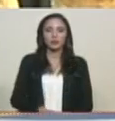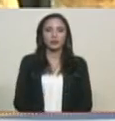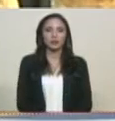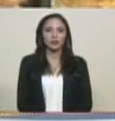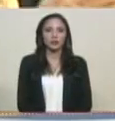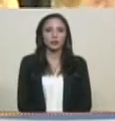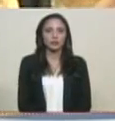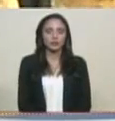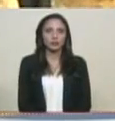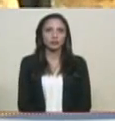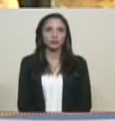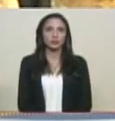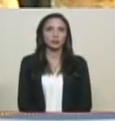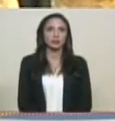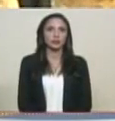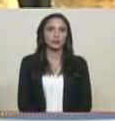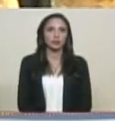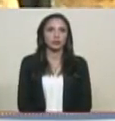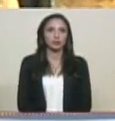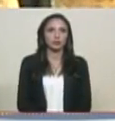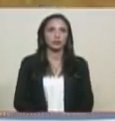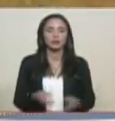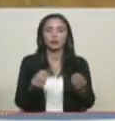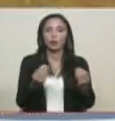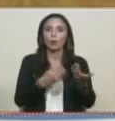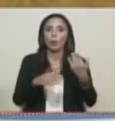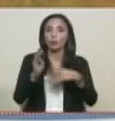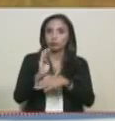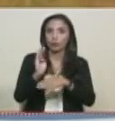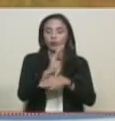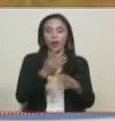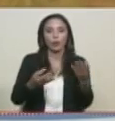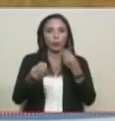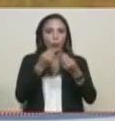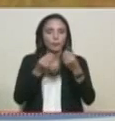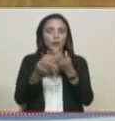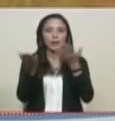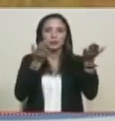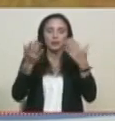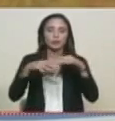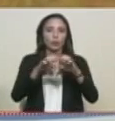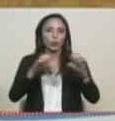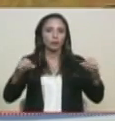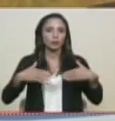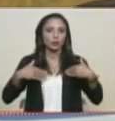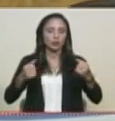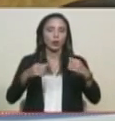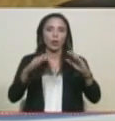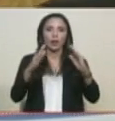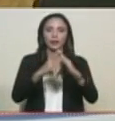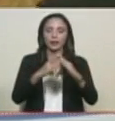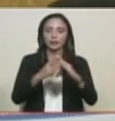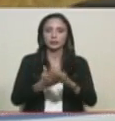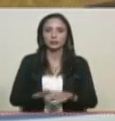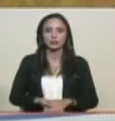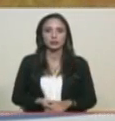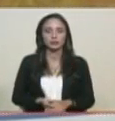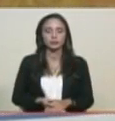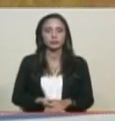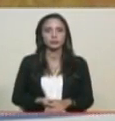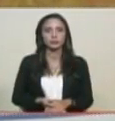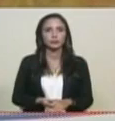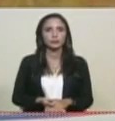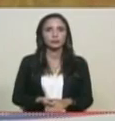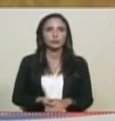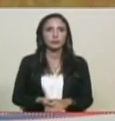manteniendo todas las exenciones que ustedes saben para la protección de nuestro pueblo, en su alimentación, en su educación, en la vivienda, en